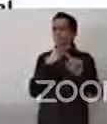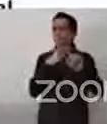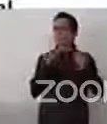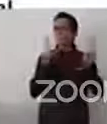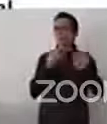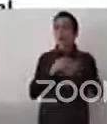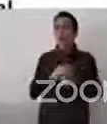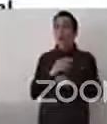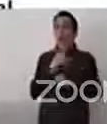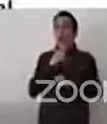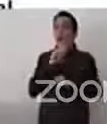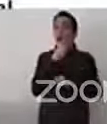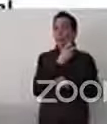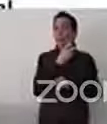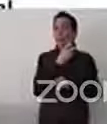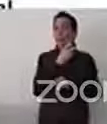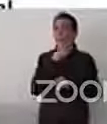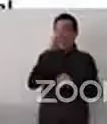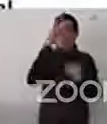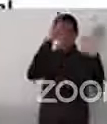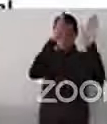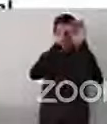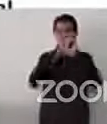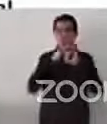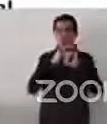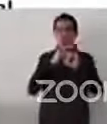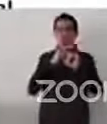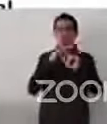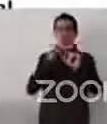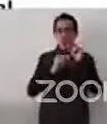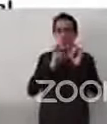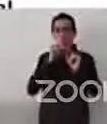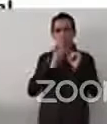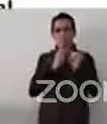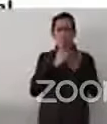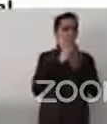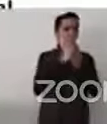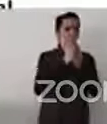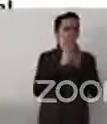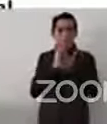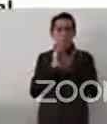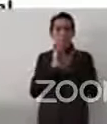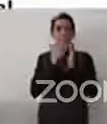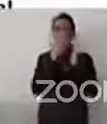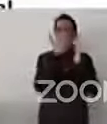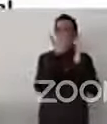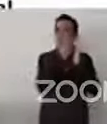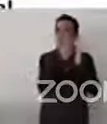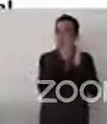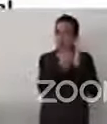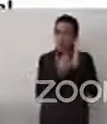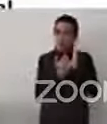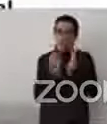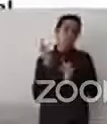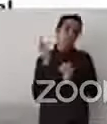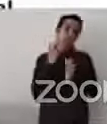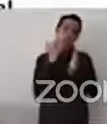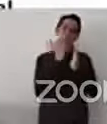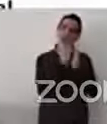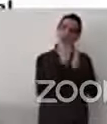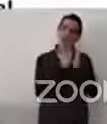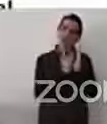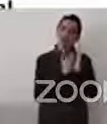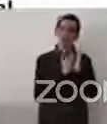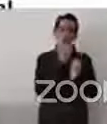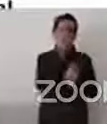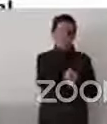generado también una serie de estándares y ha sido tomado en cuenta para la creación de política pública. Y por eso